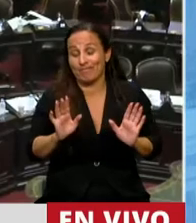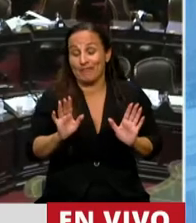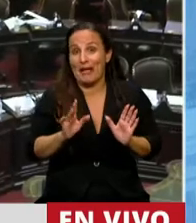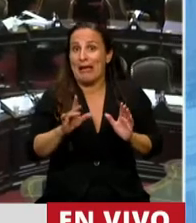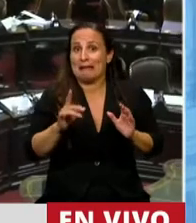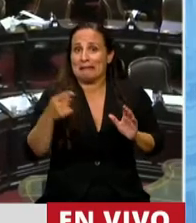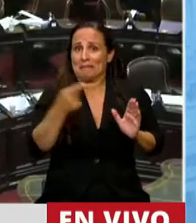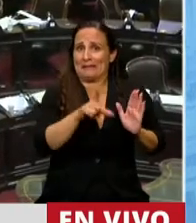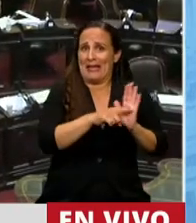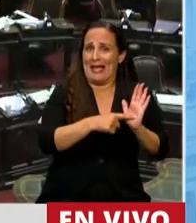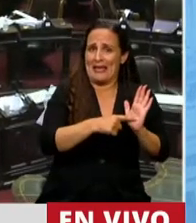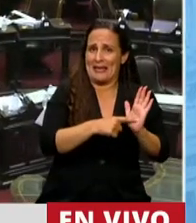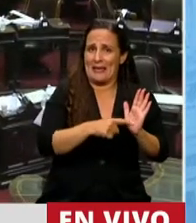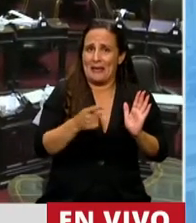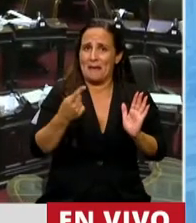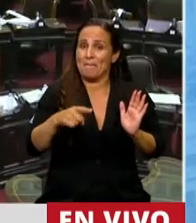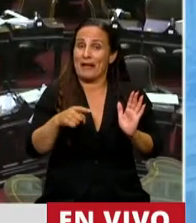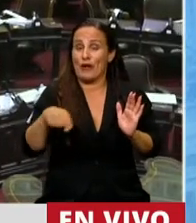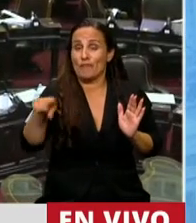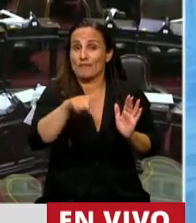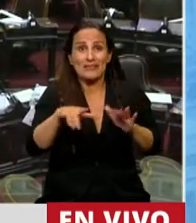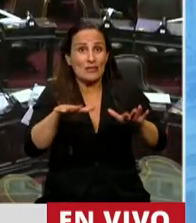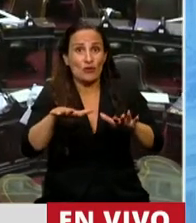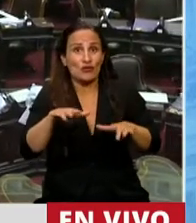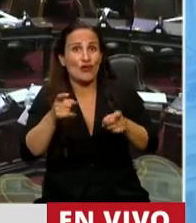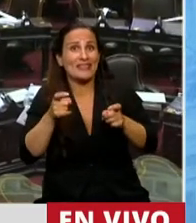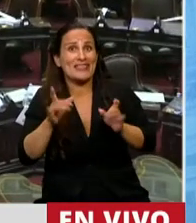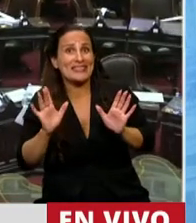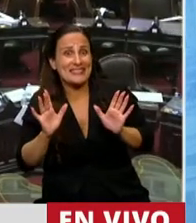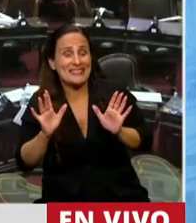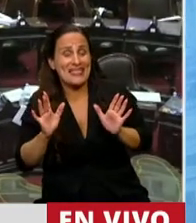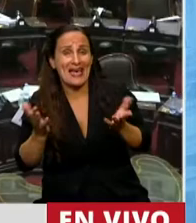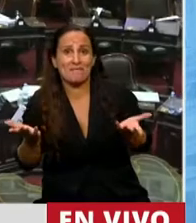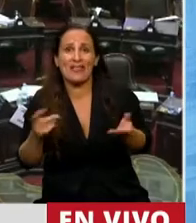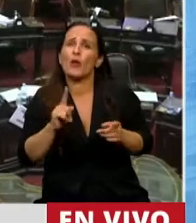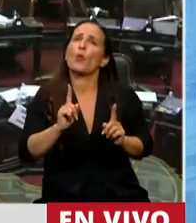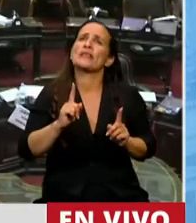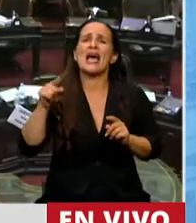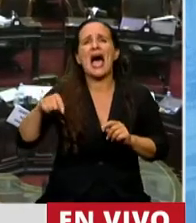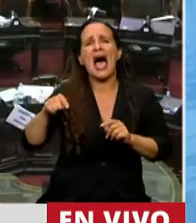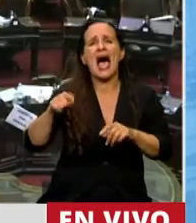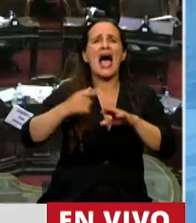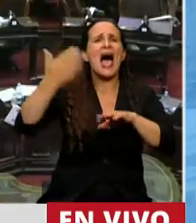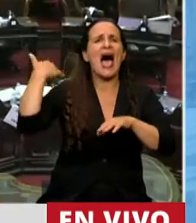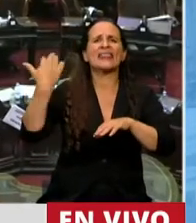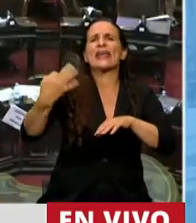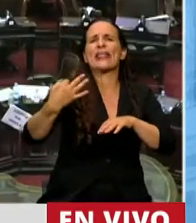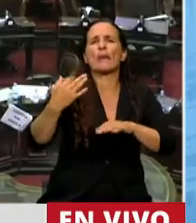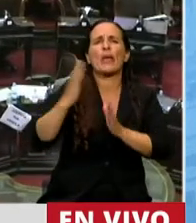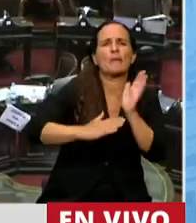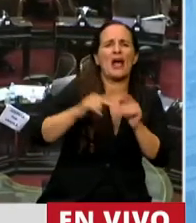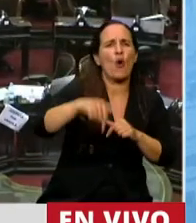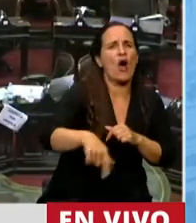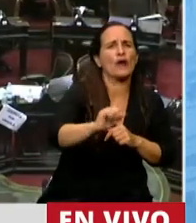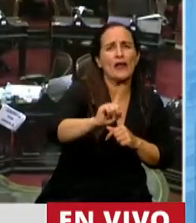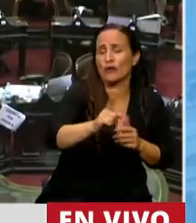levantemos el tono frente a una situación de necesidad. No hay blanqueos buenos y blanqueos malos. Este blanqueo tiene el mismo estatus moral que